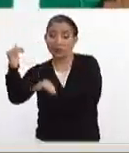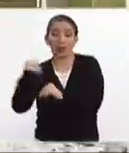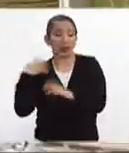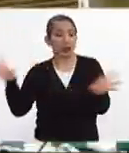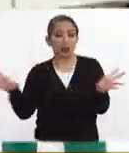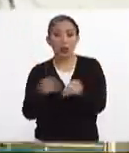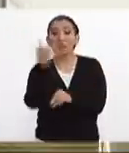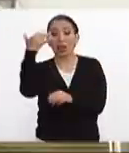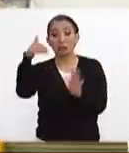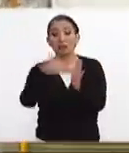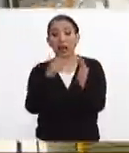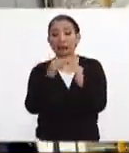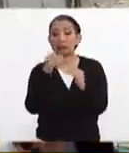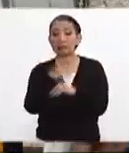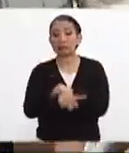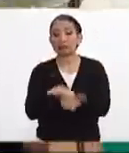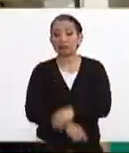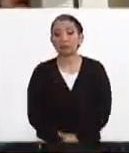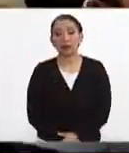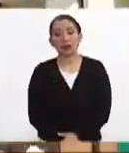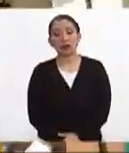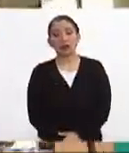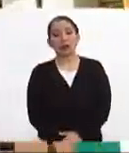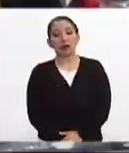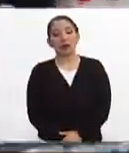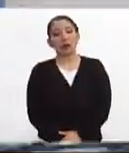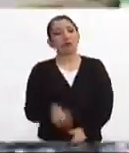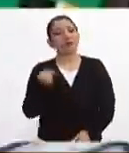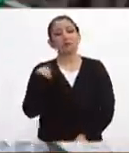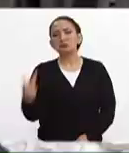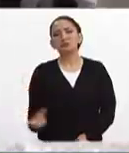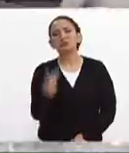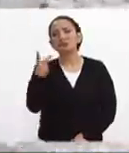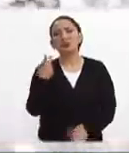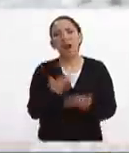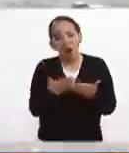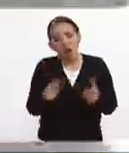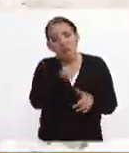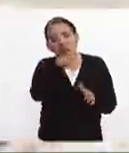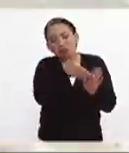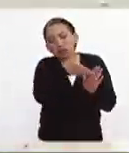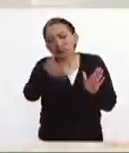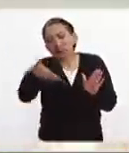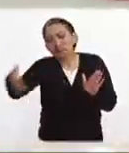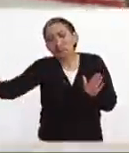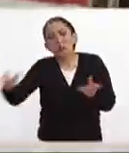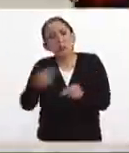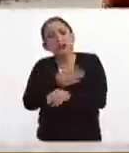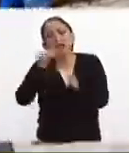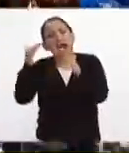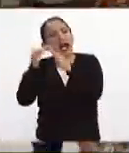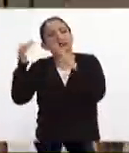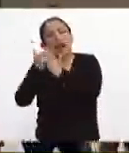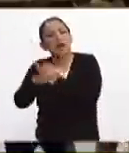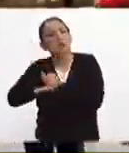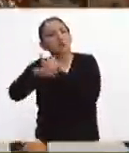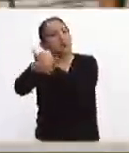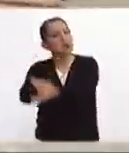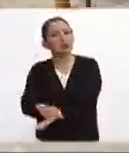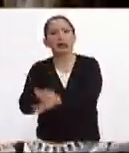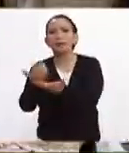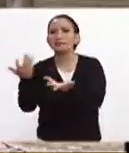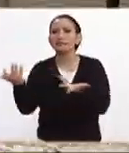tenemos es de 10 mil ¿Cuál sería el procedimiento para estas viviendas dañadas? ¿Existe ya